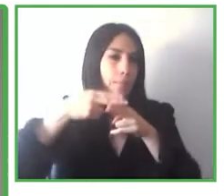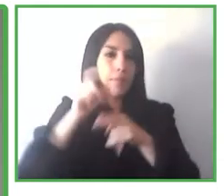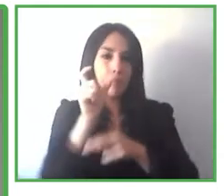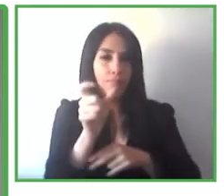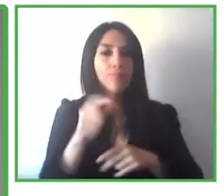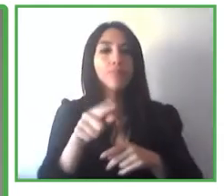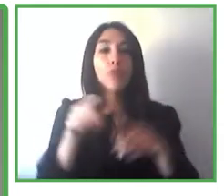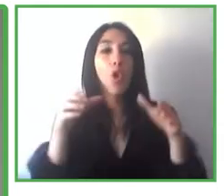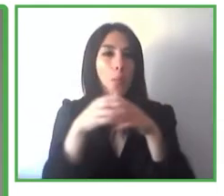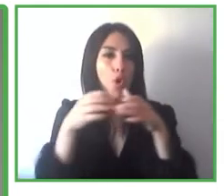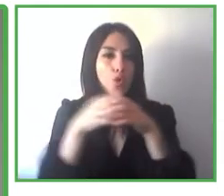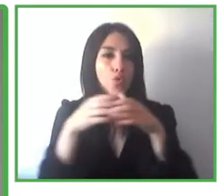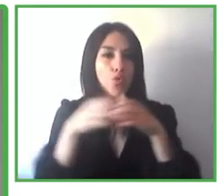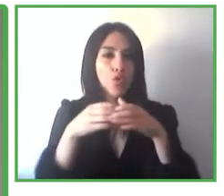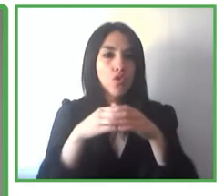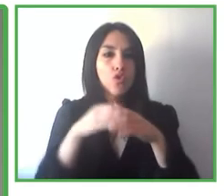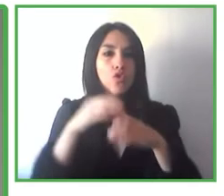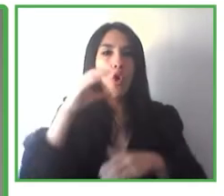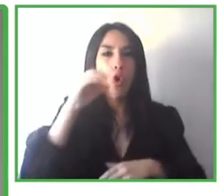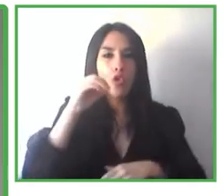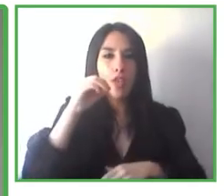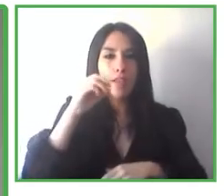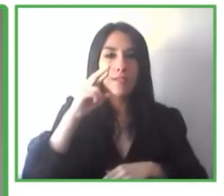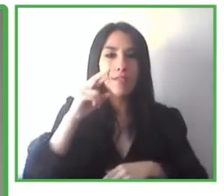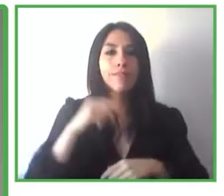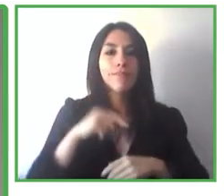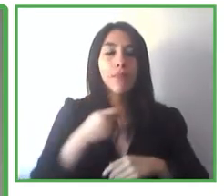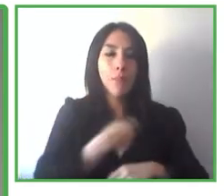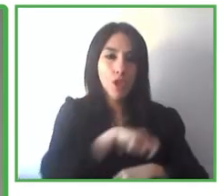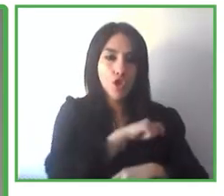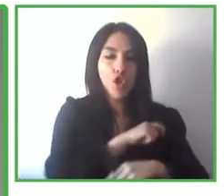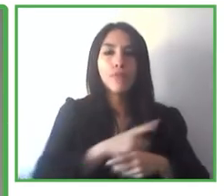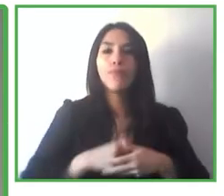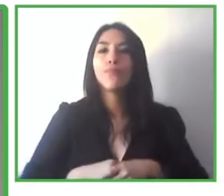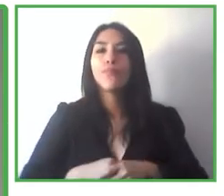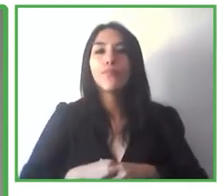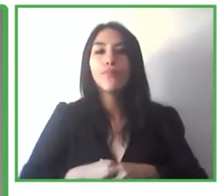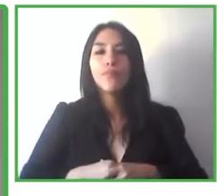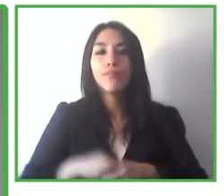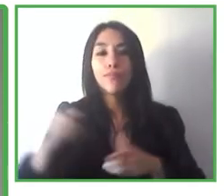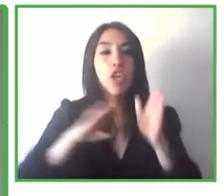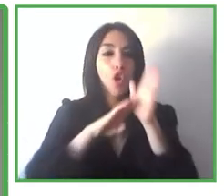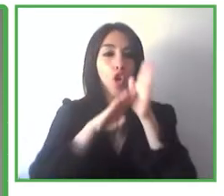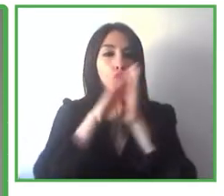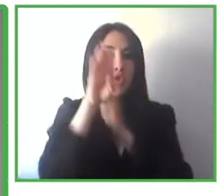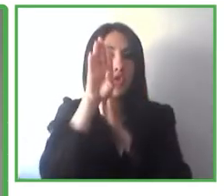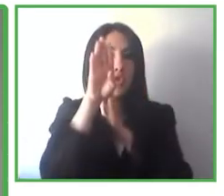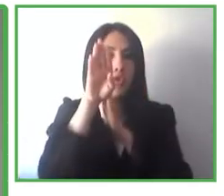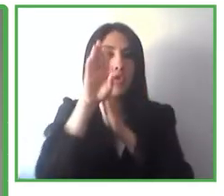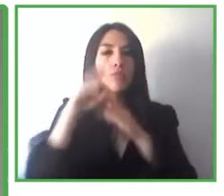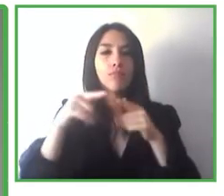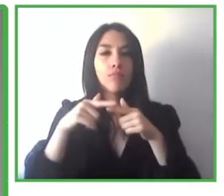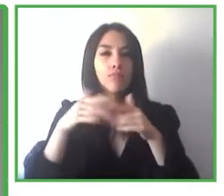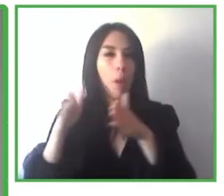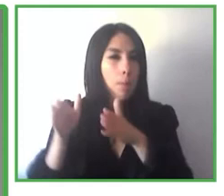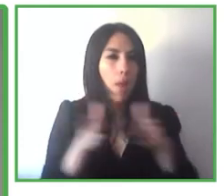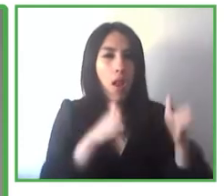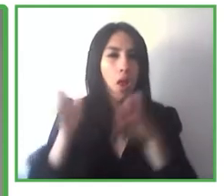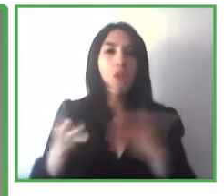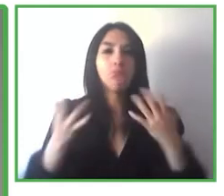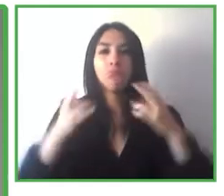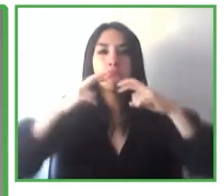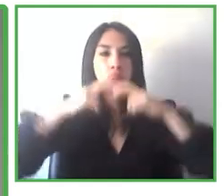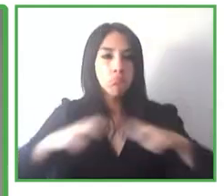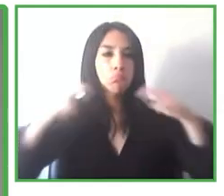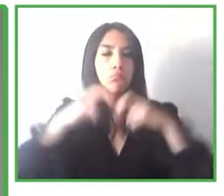Cataluña y ha desarrollado pues su carrera profesional en torno pues a la investigación principalmente a la consultoría